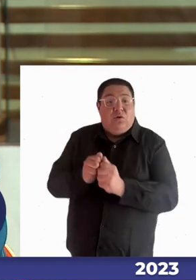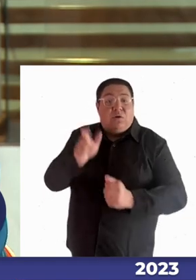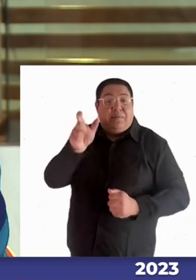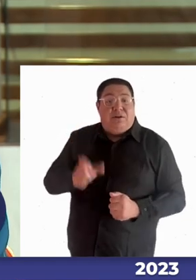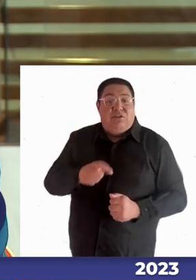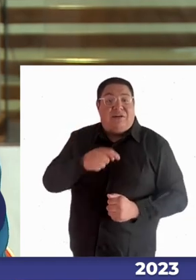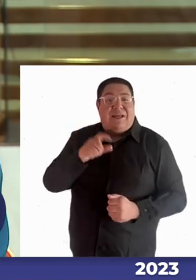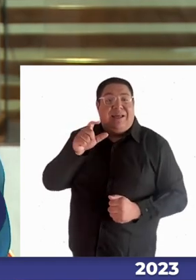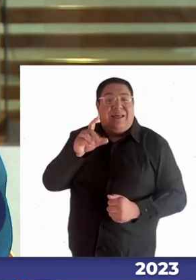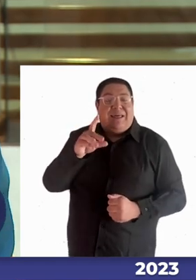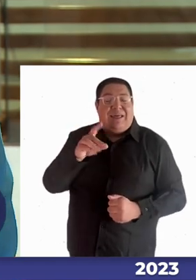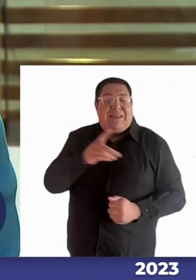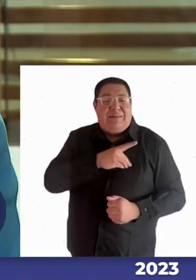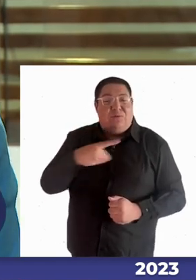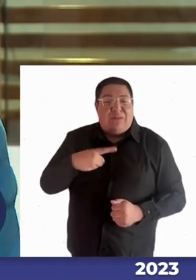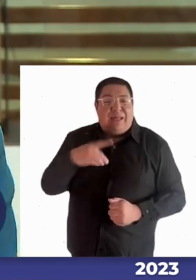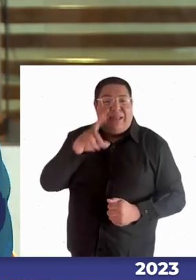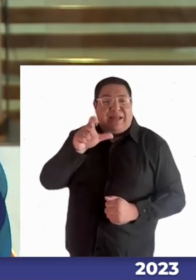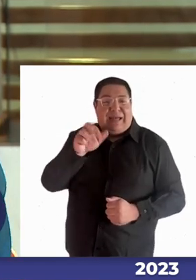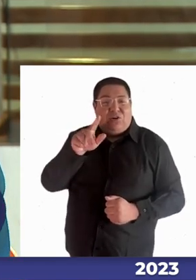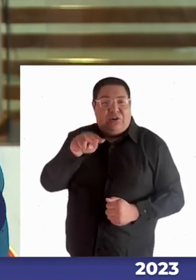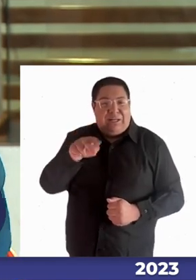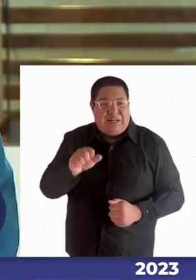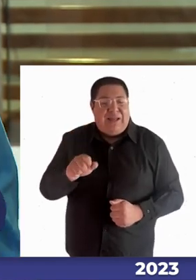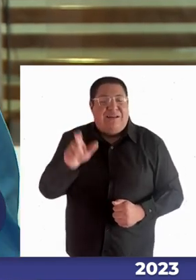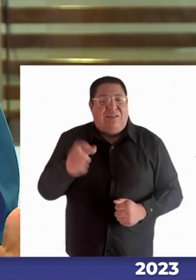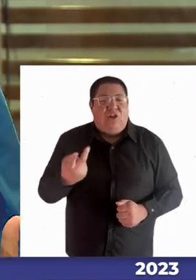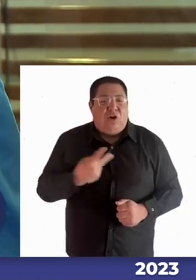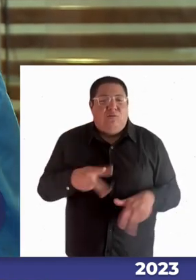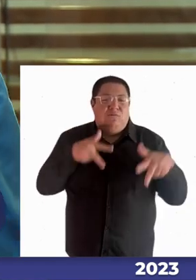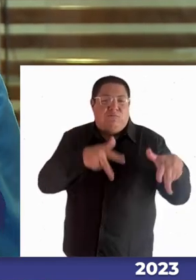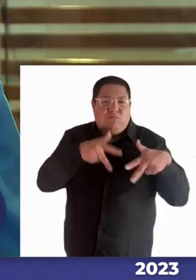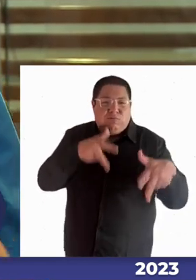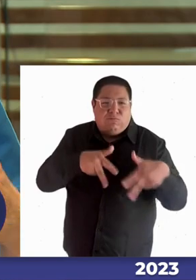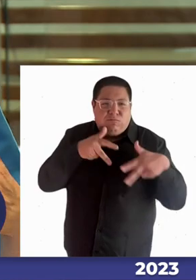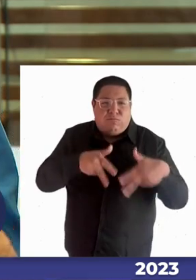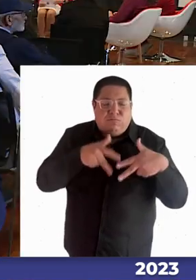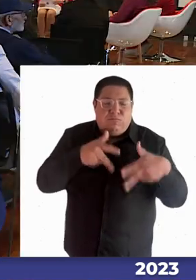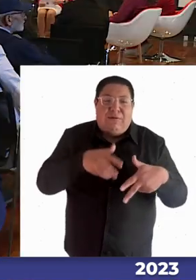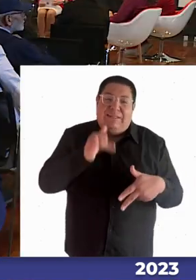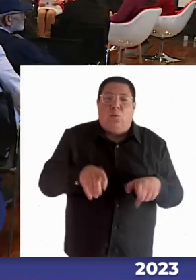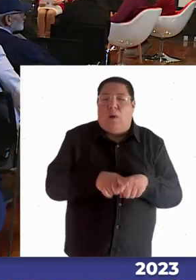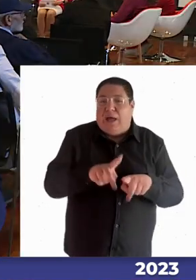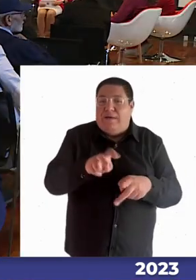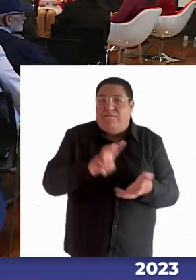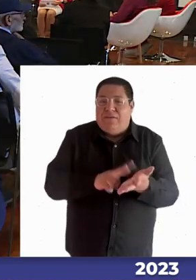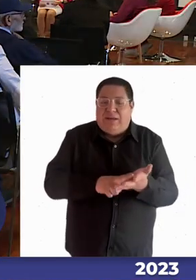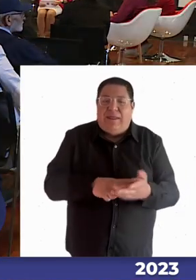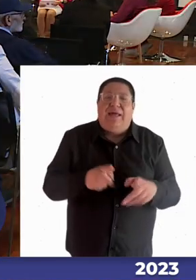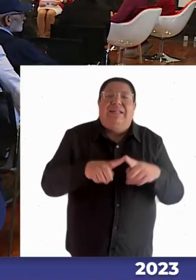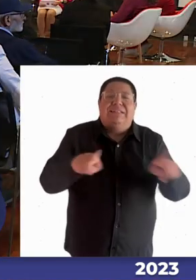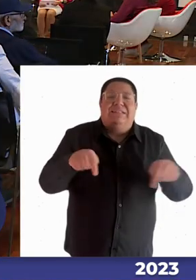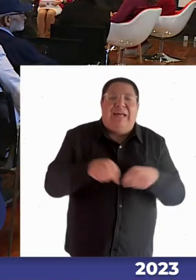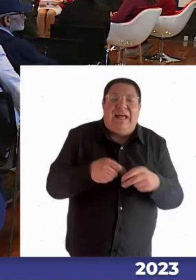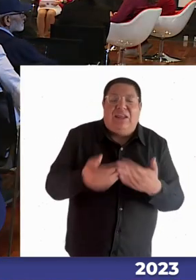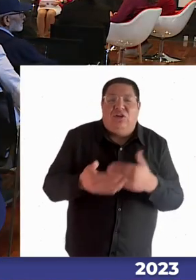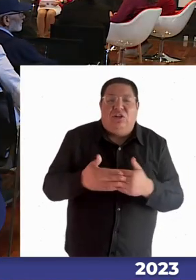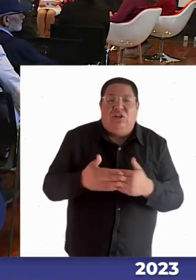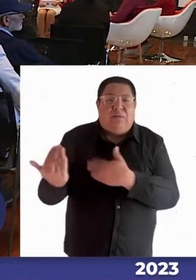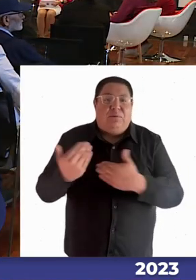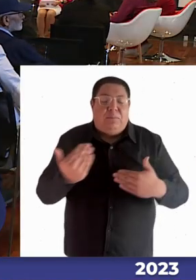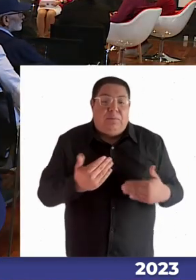cateteamos harto ahí en la cámara porque siempre es difícil conseguir las salas conseguir los apoyos pero